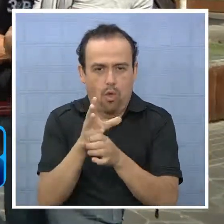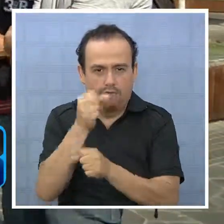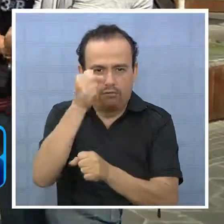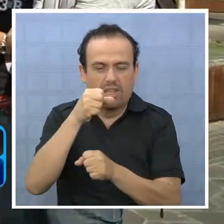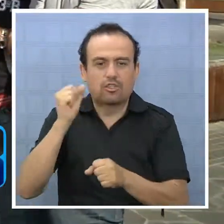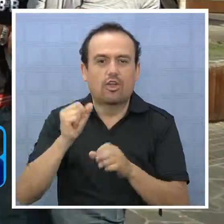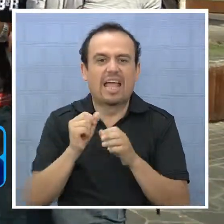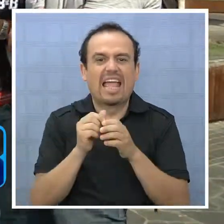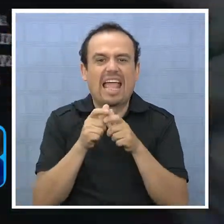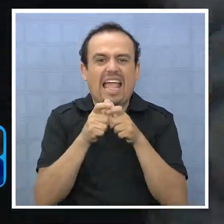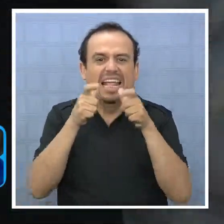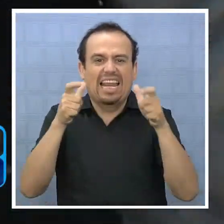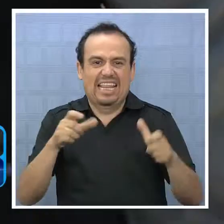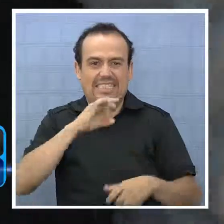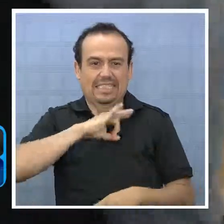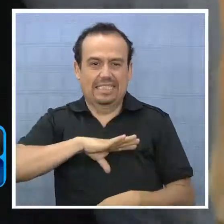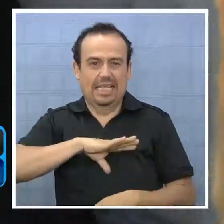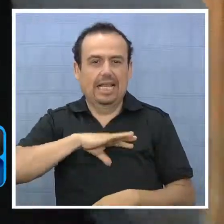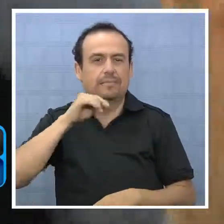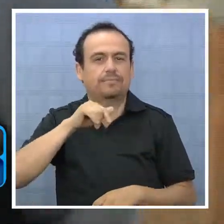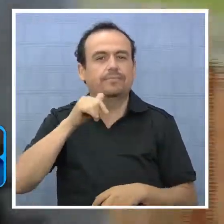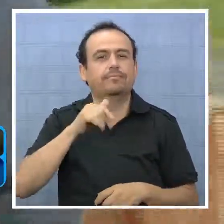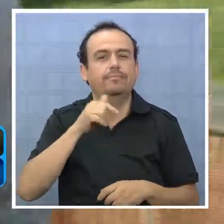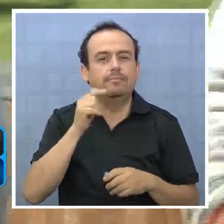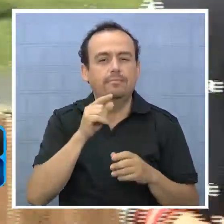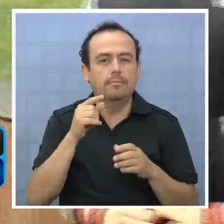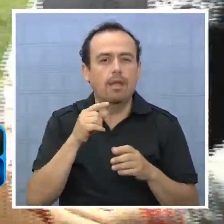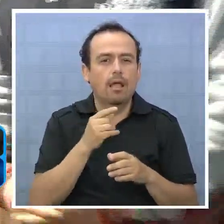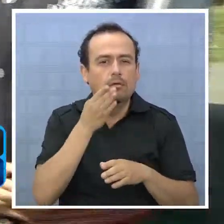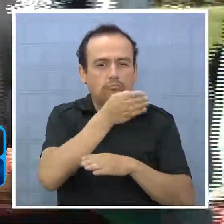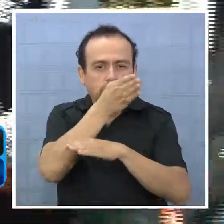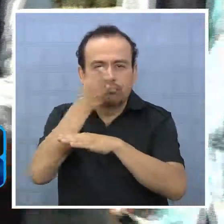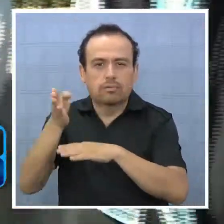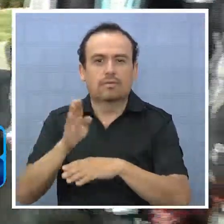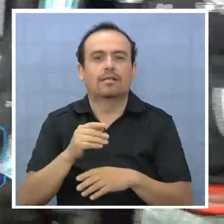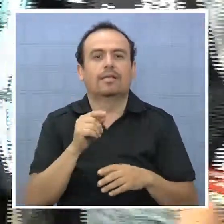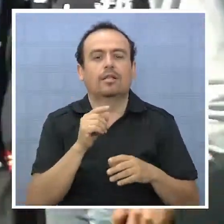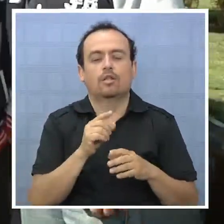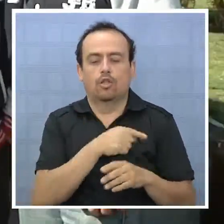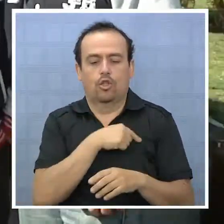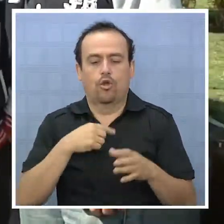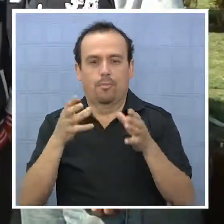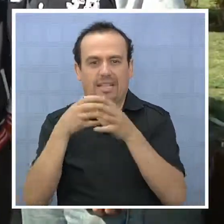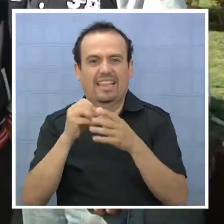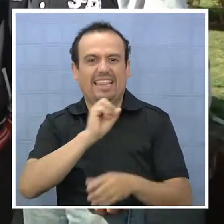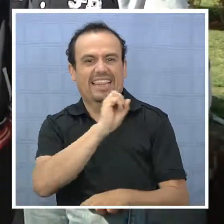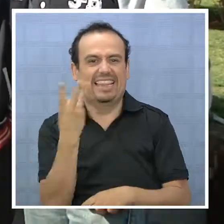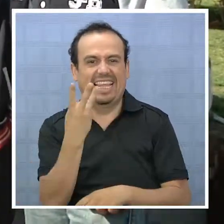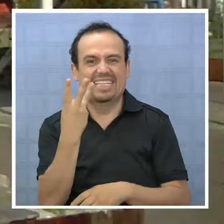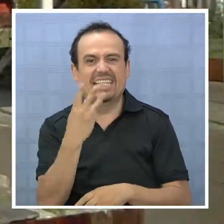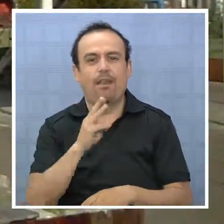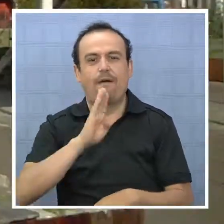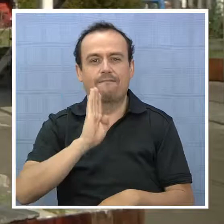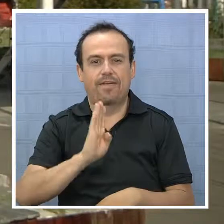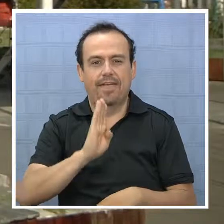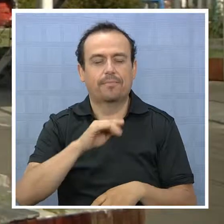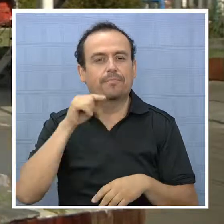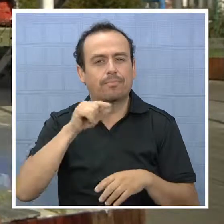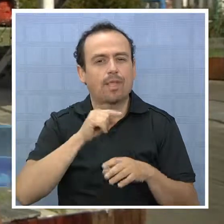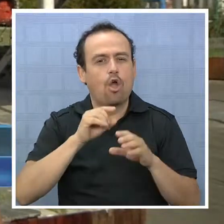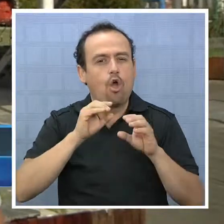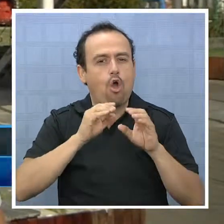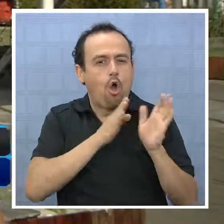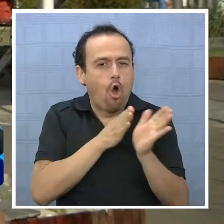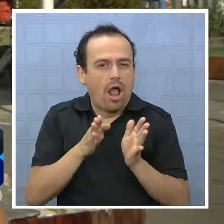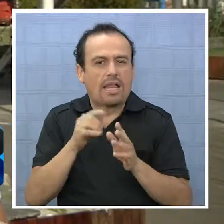Chile, participan de la experiencia de una gira denominada Tercero B. El aporte que hace Crece Chile es organizar